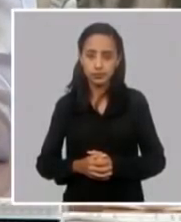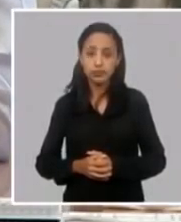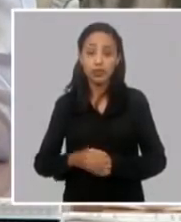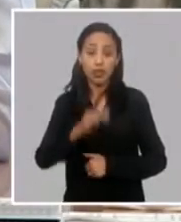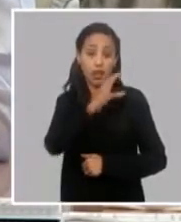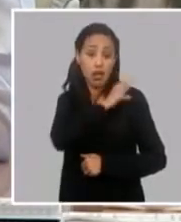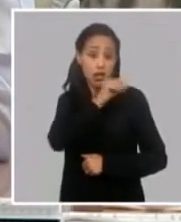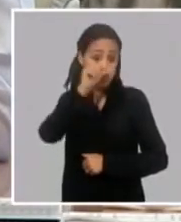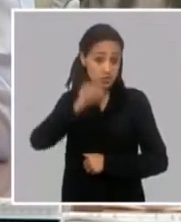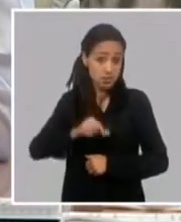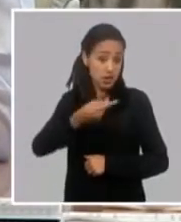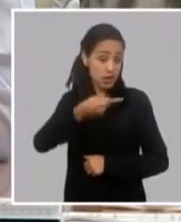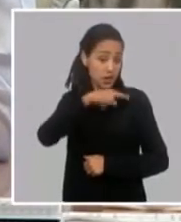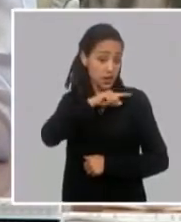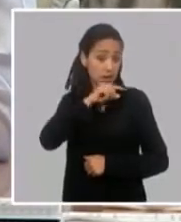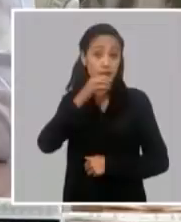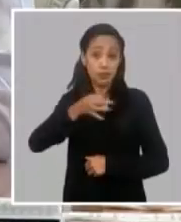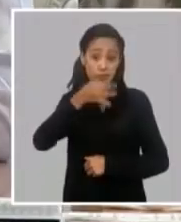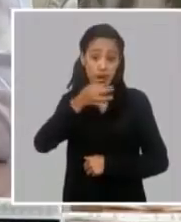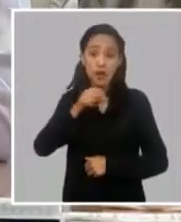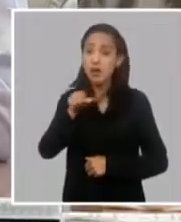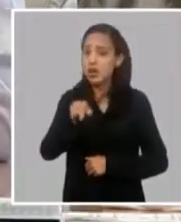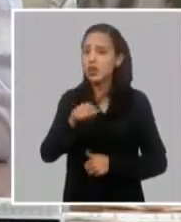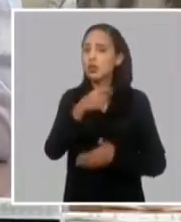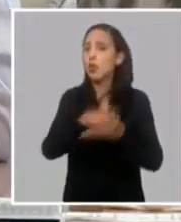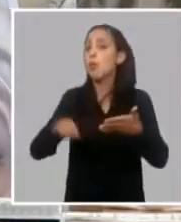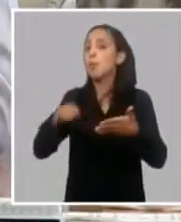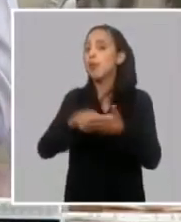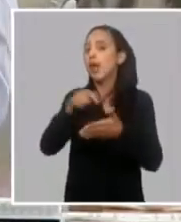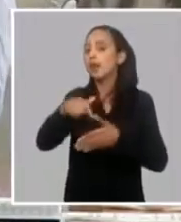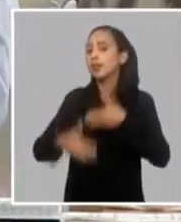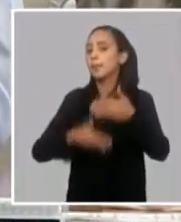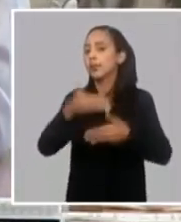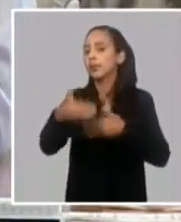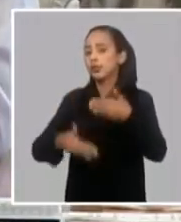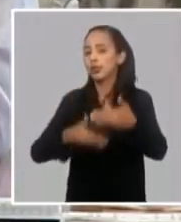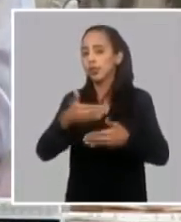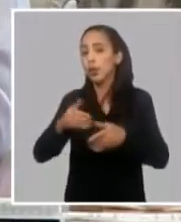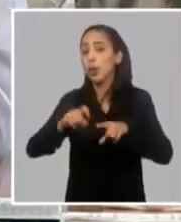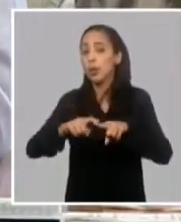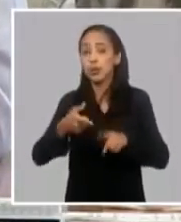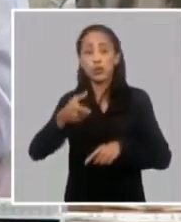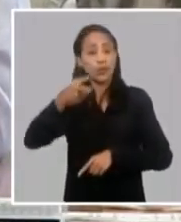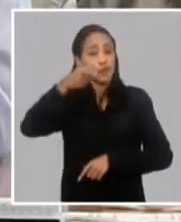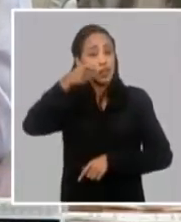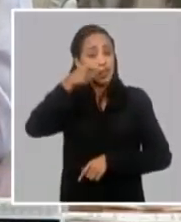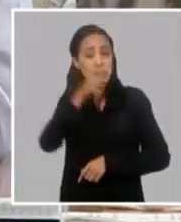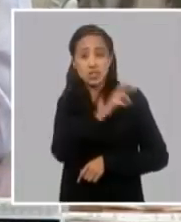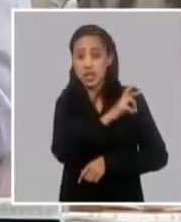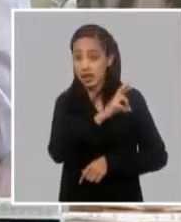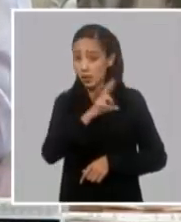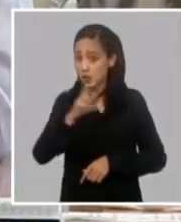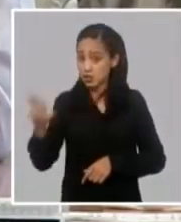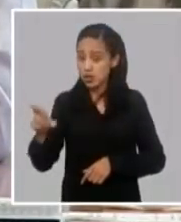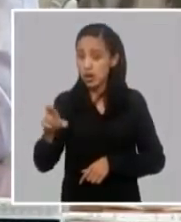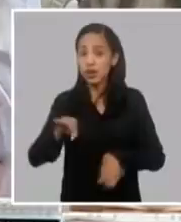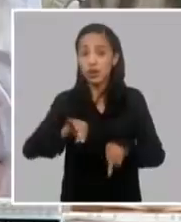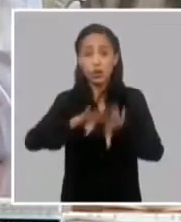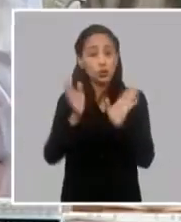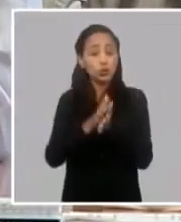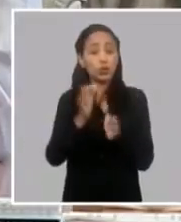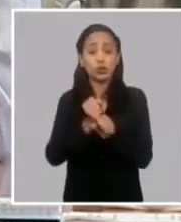denunciado, a un plan deliberado y un plan que está en proceso. Por eso la vigilancia revolucionaria, la actuación de nuestras